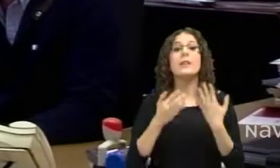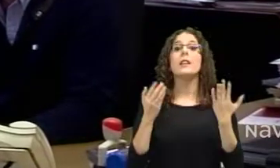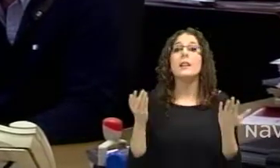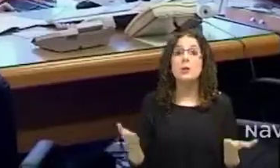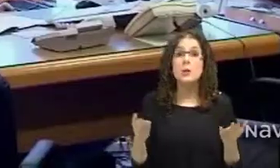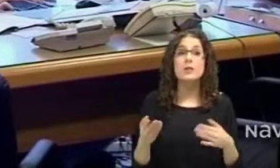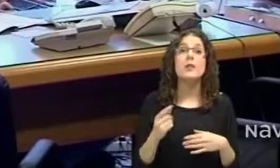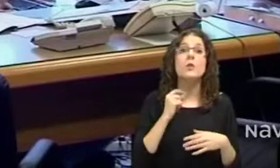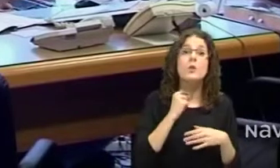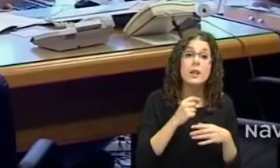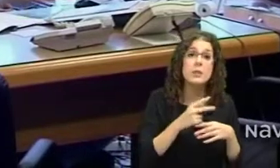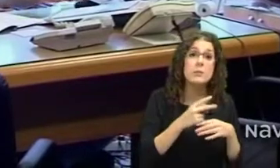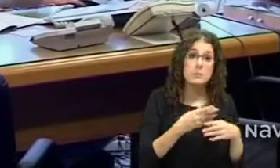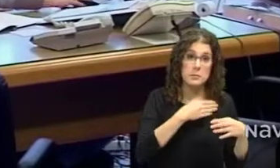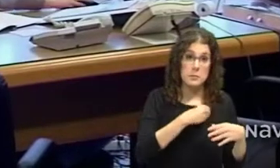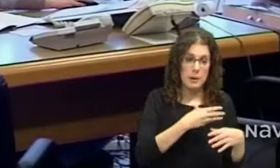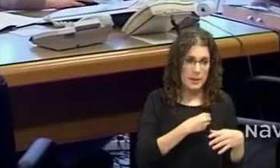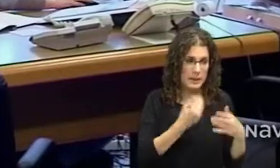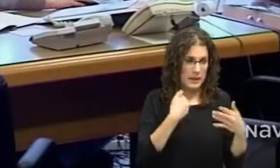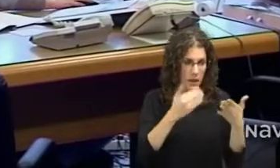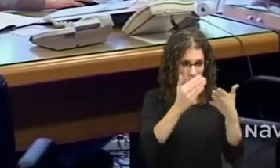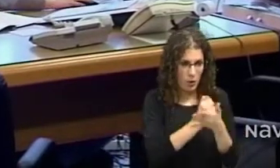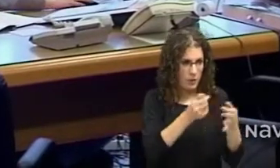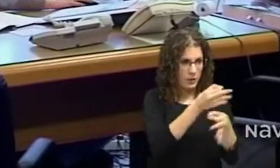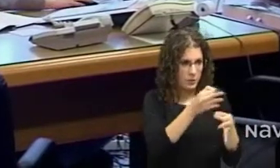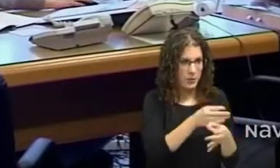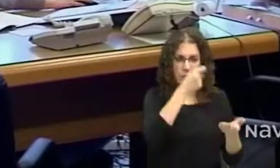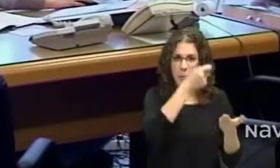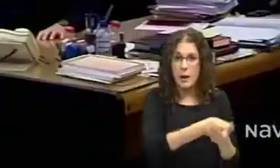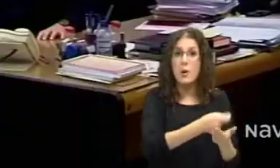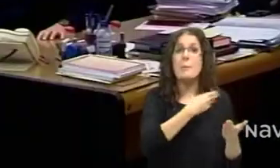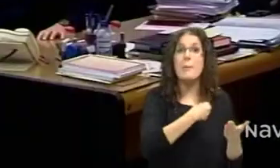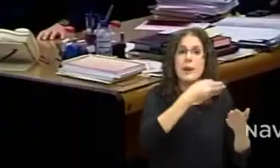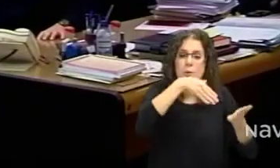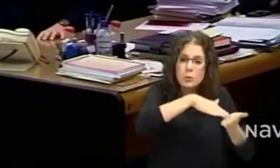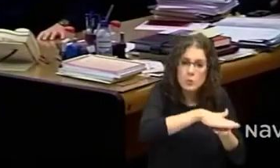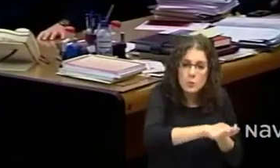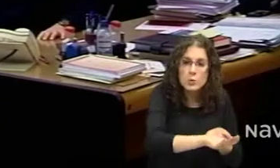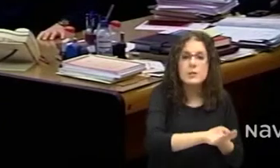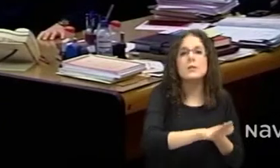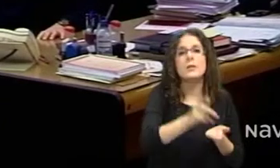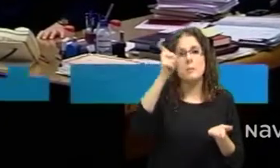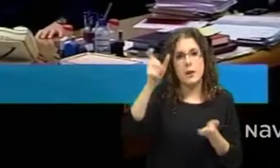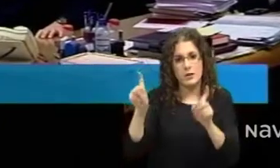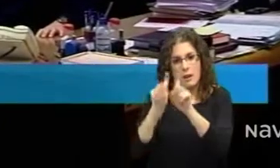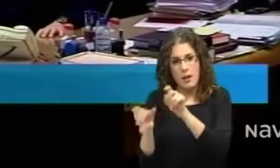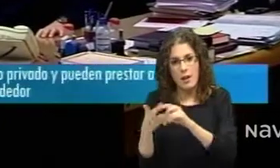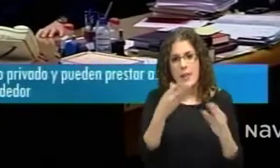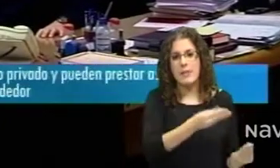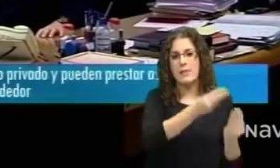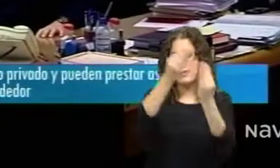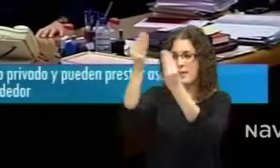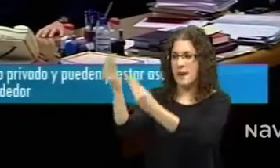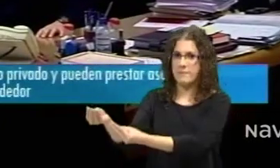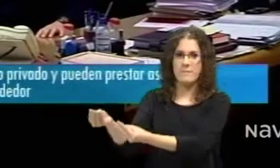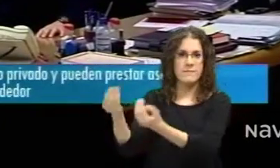ya la escritura telemáticamente ya terminada, pagada, inscrita y se la entregará al emprendedor. Es un proyecto muy ambicioso, muy moderno y que